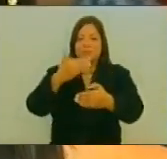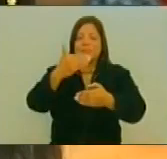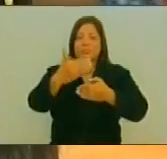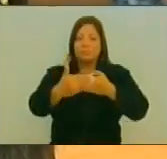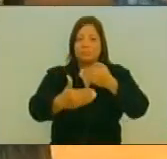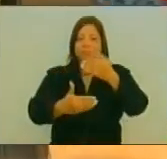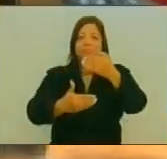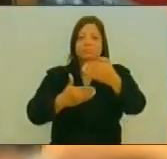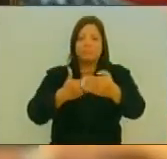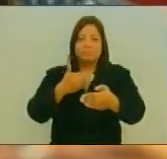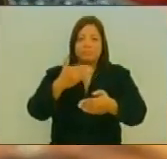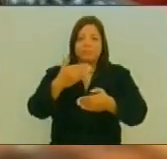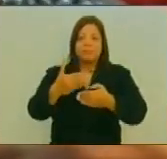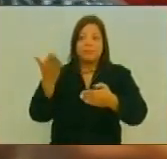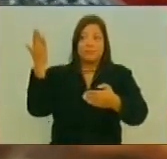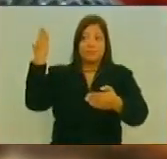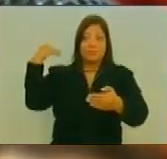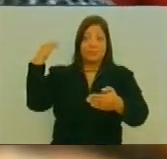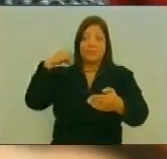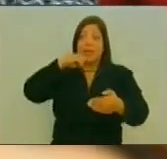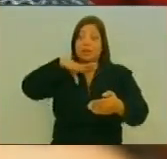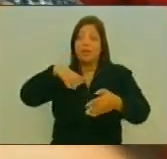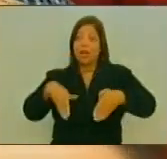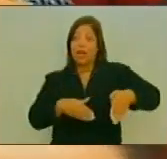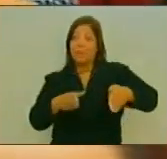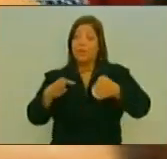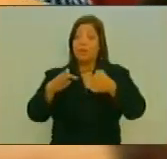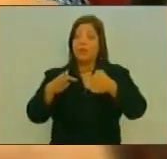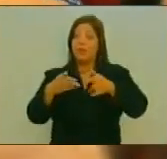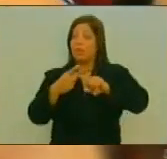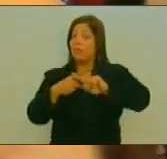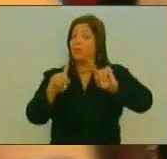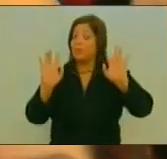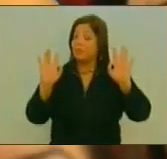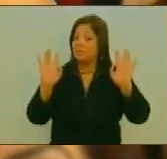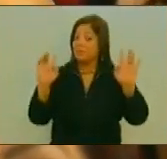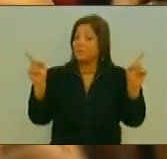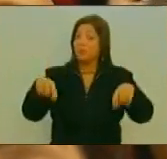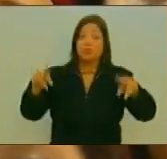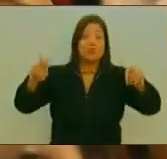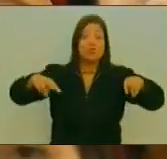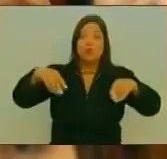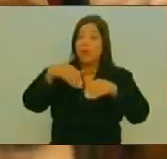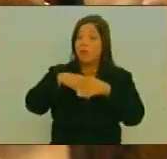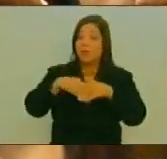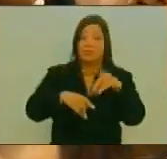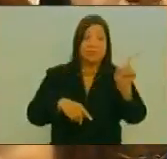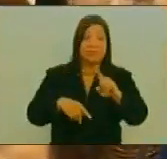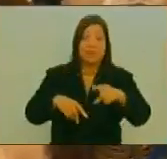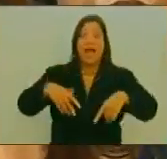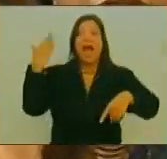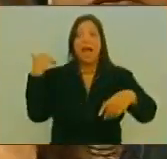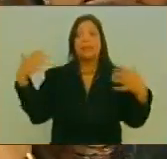En la historia Estos caminos Nunca fueron Los escogidos Y nosotros